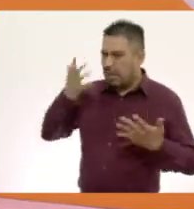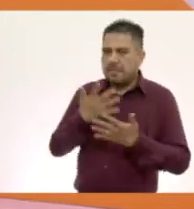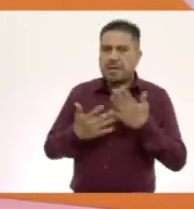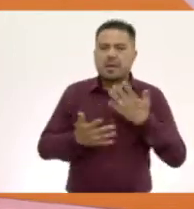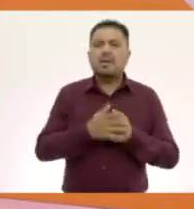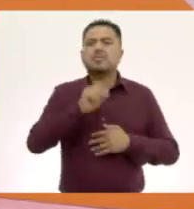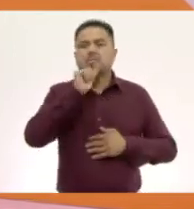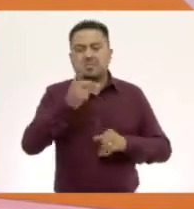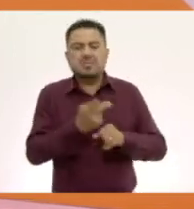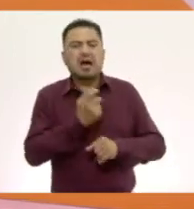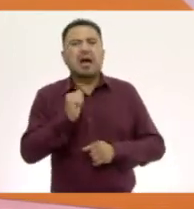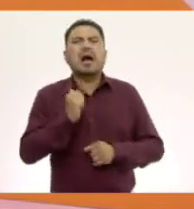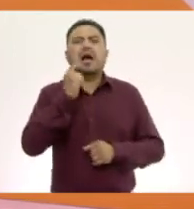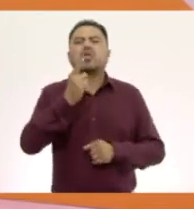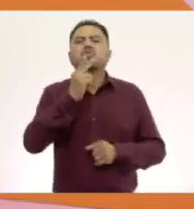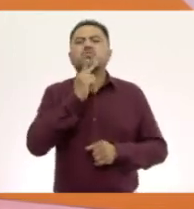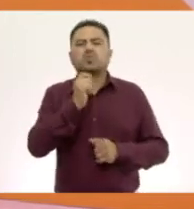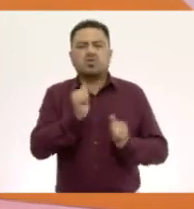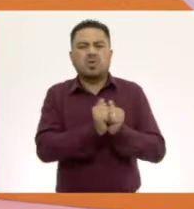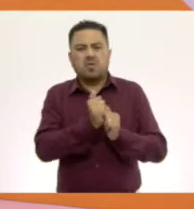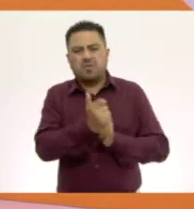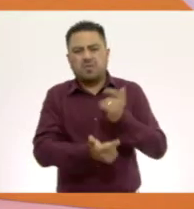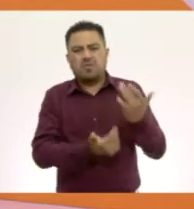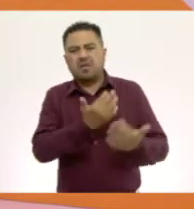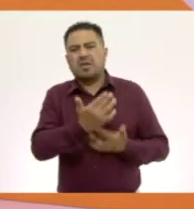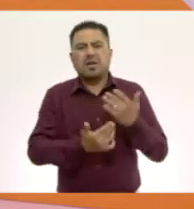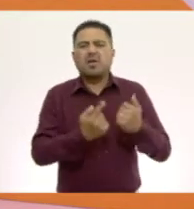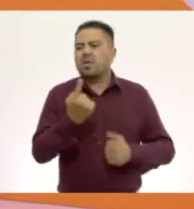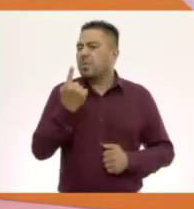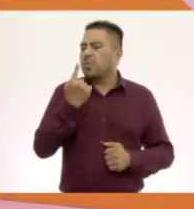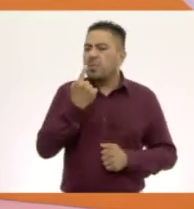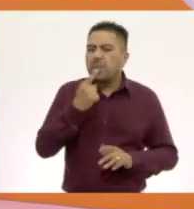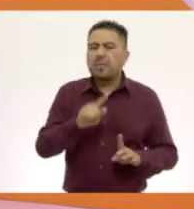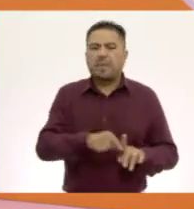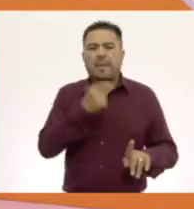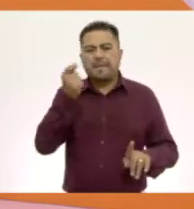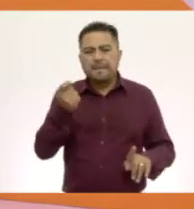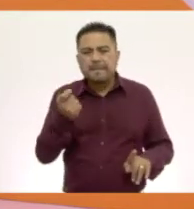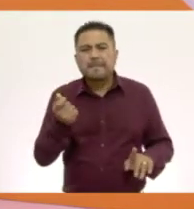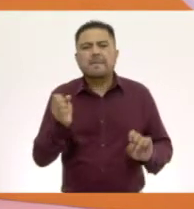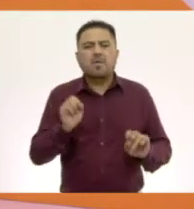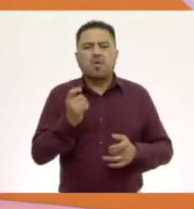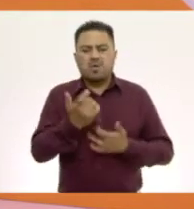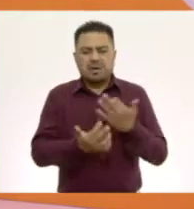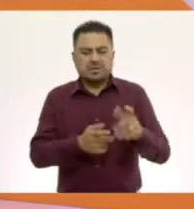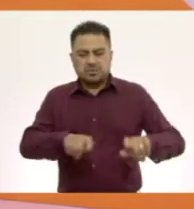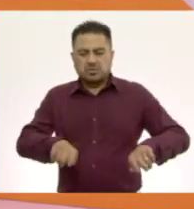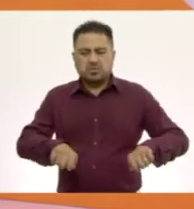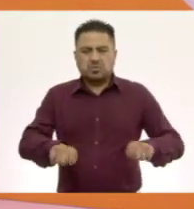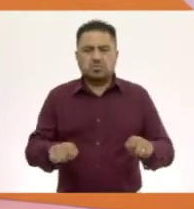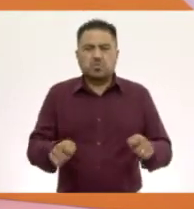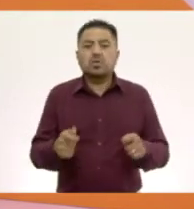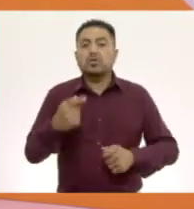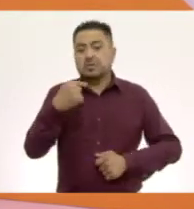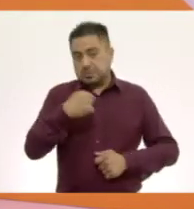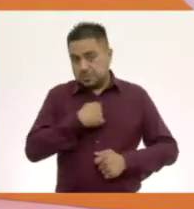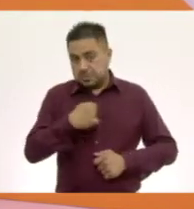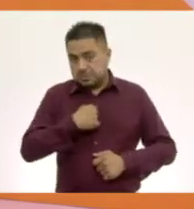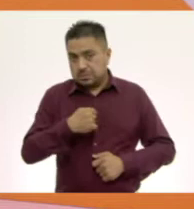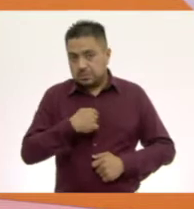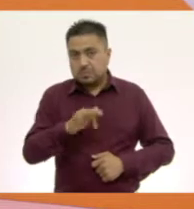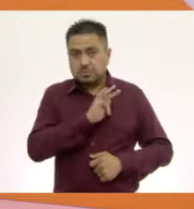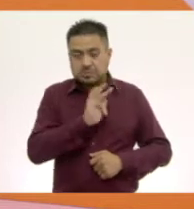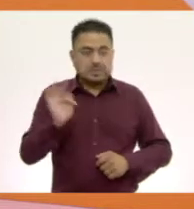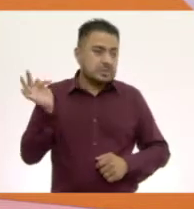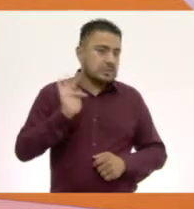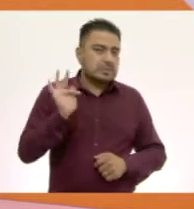pasa cuando alguien está usando fuego, una vela, un cerillo o la estufa. Si yo, puede